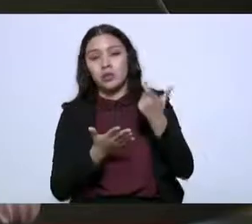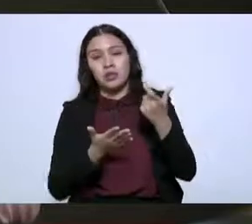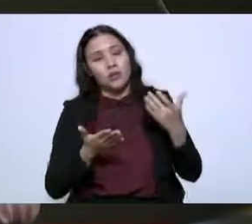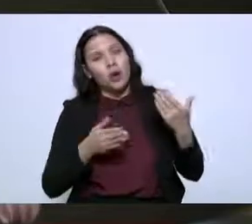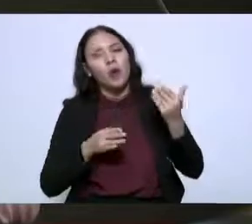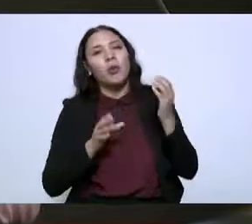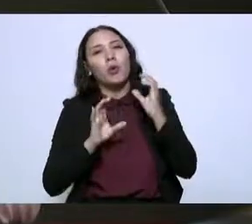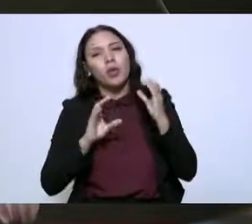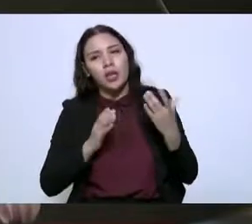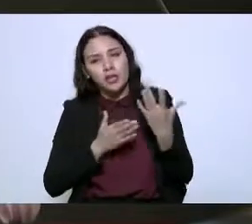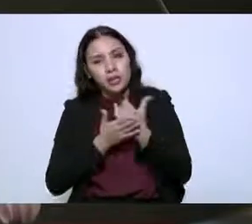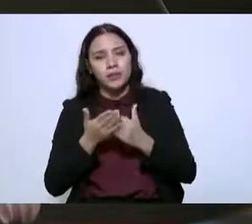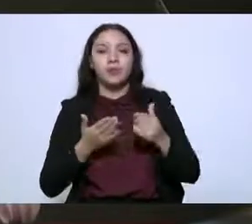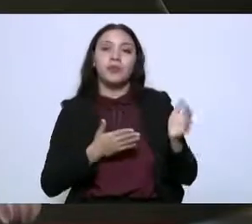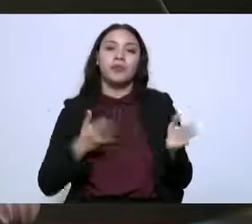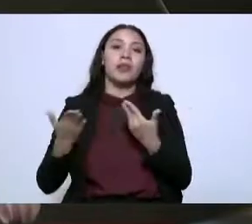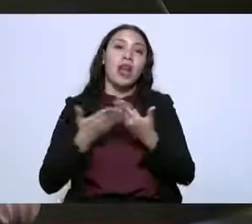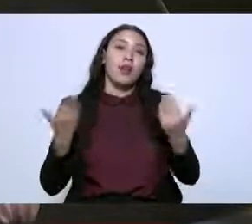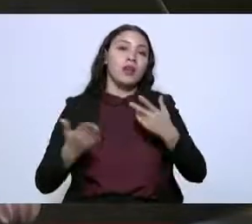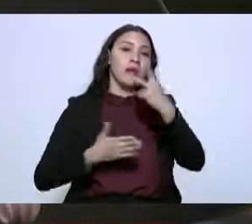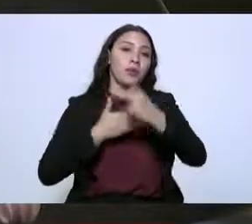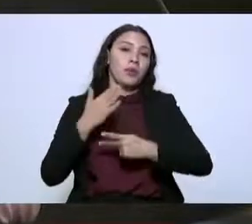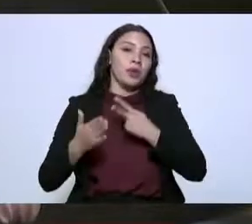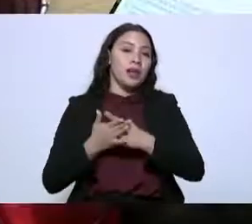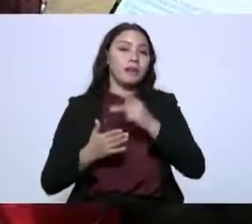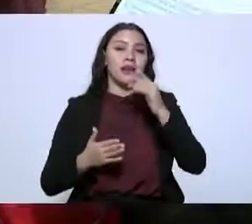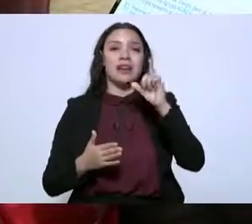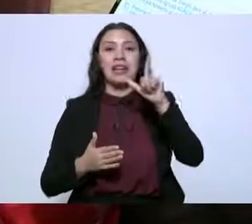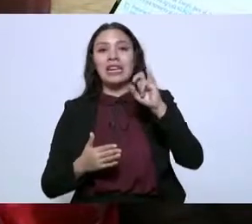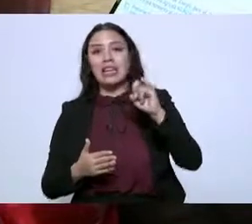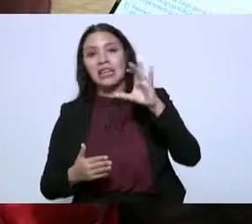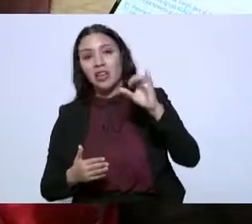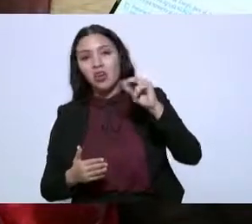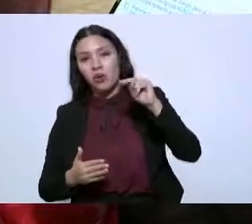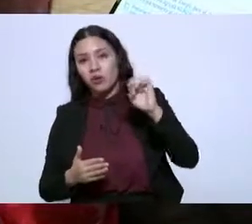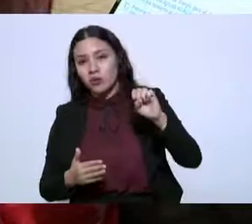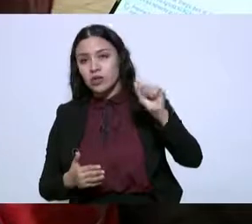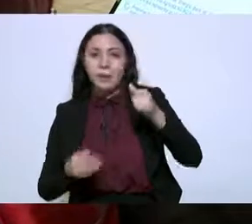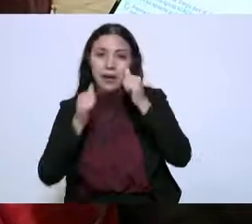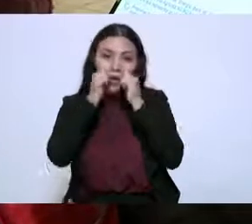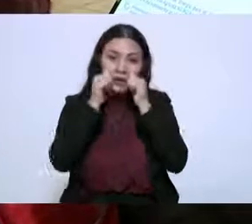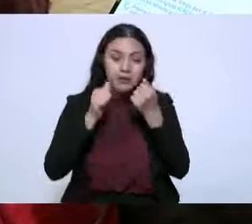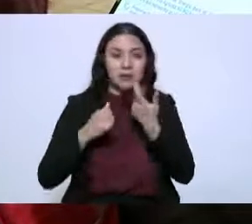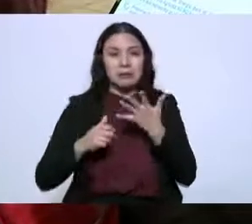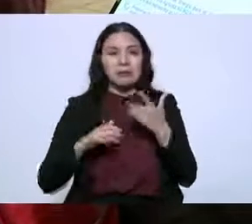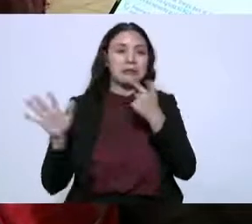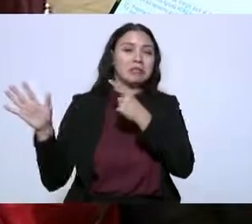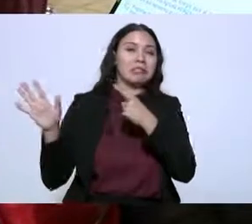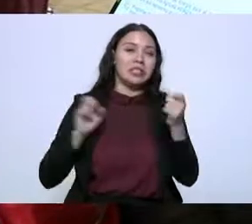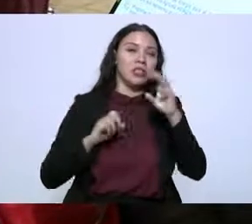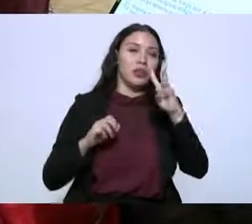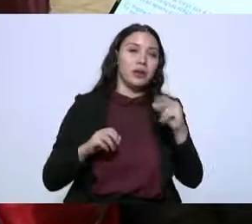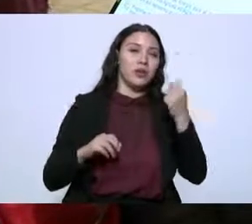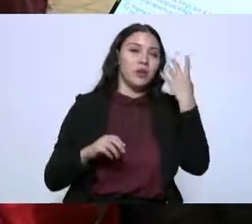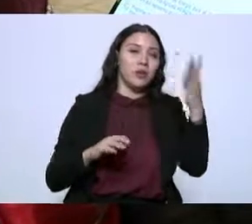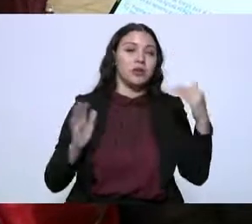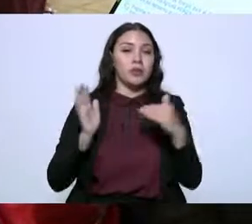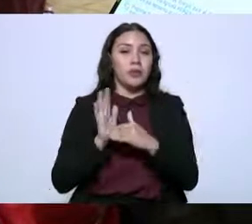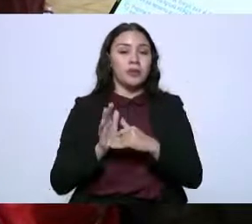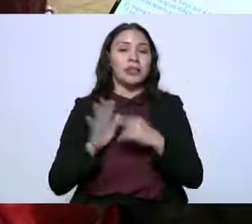También programas directos de Segalmex, de Iconza y Iconza ha atendido a 694 mil